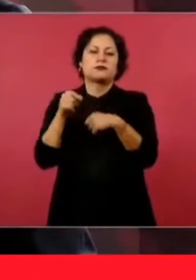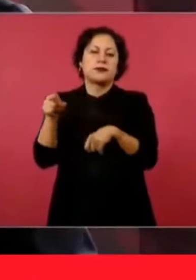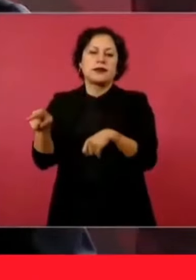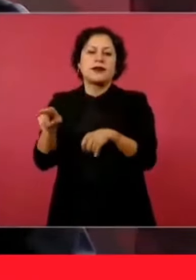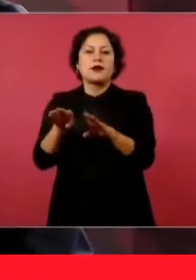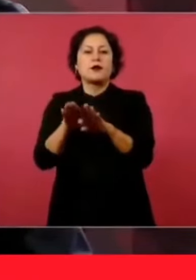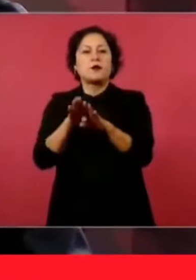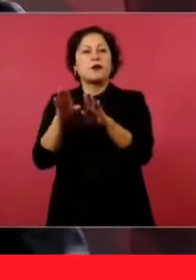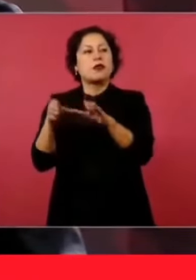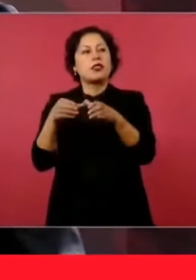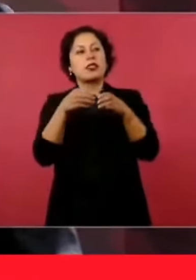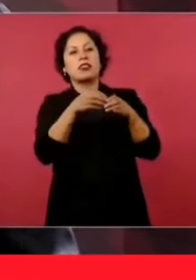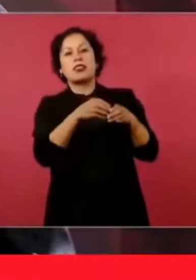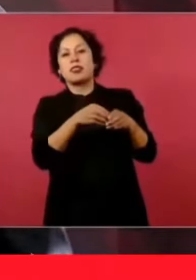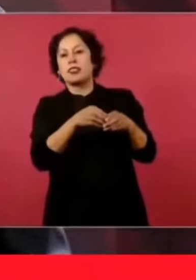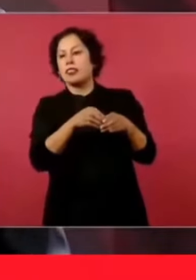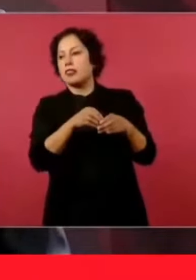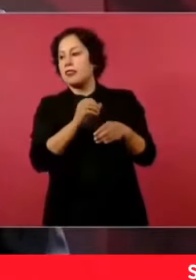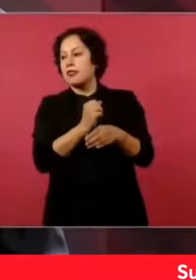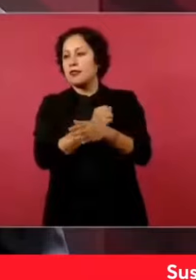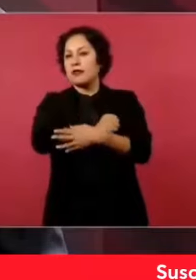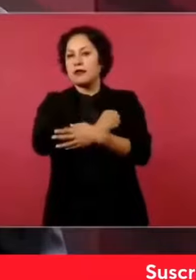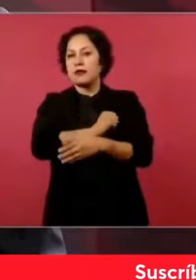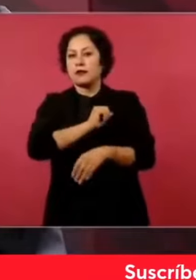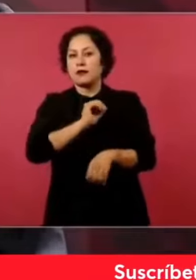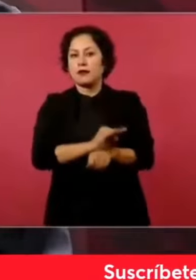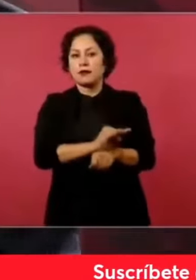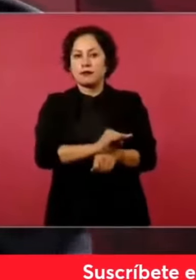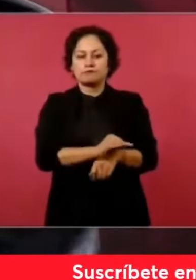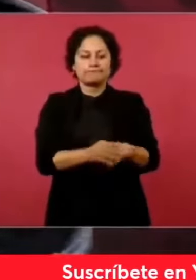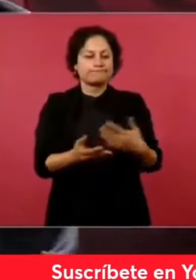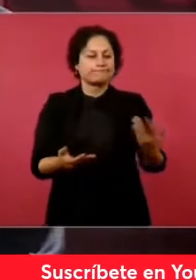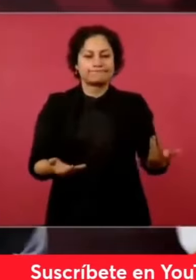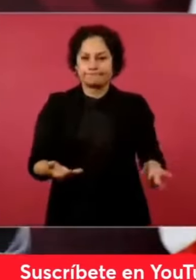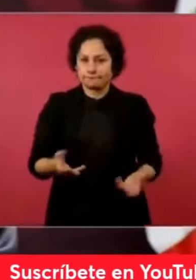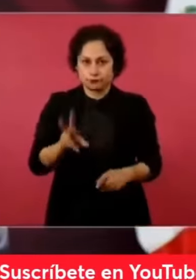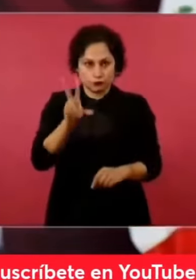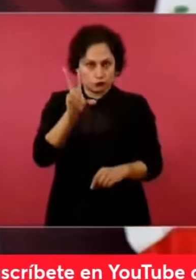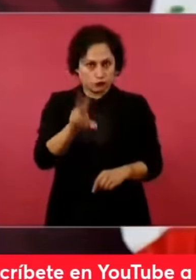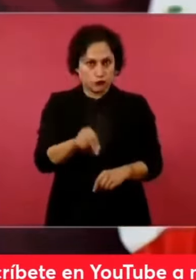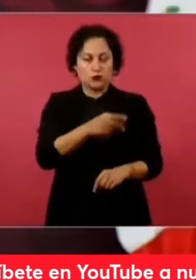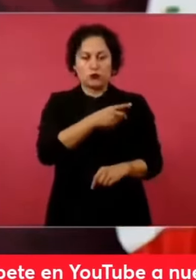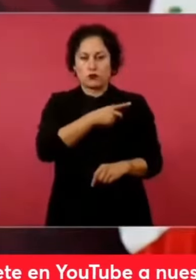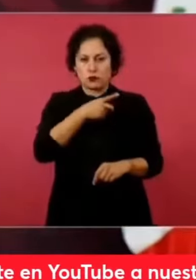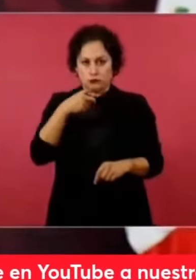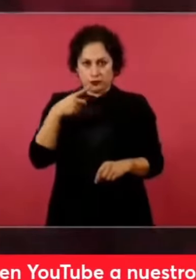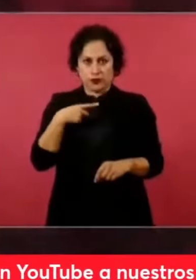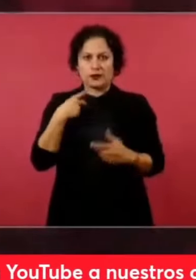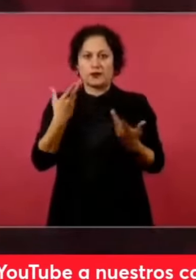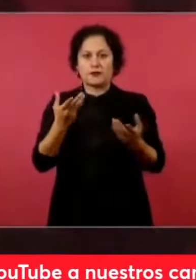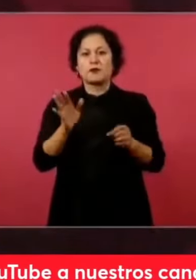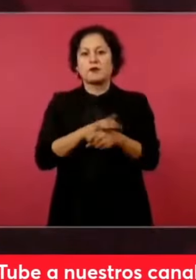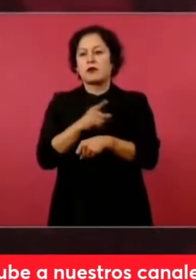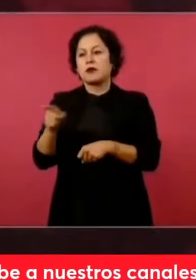a los que tienen influencias o dinero,